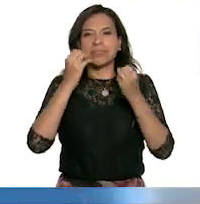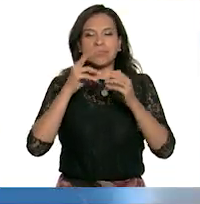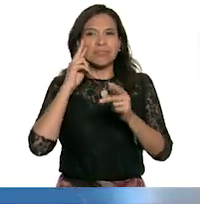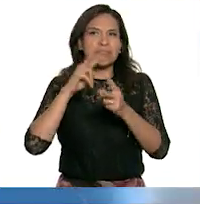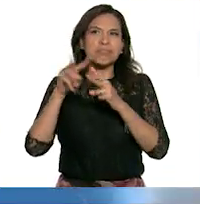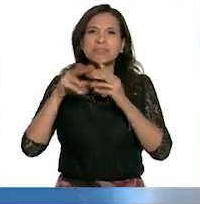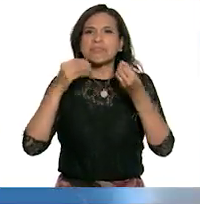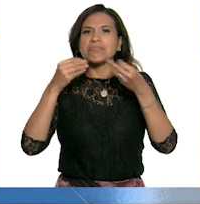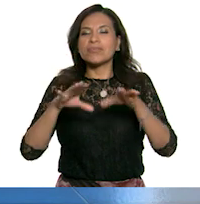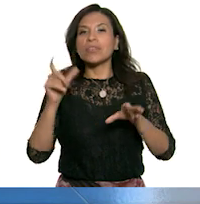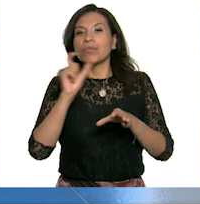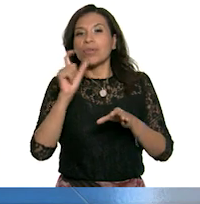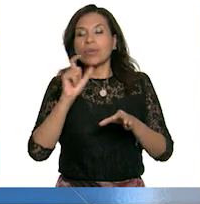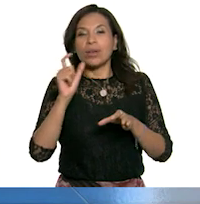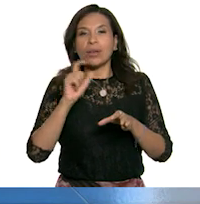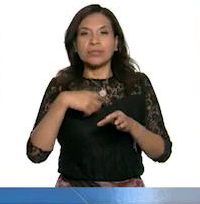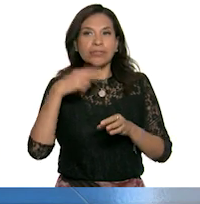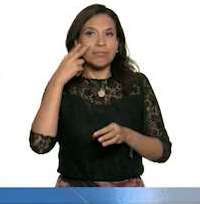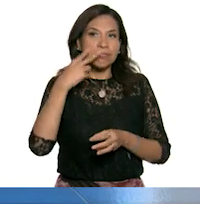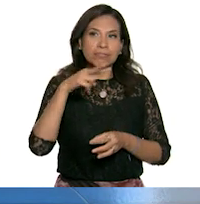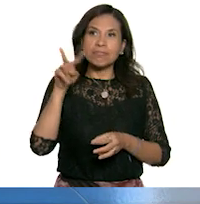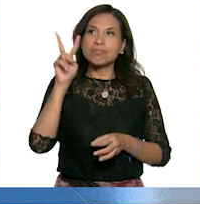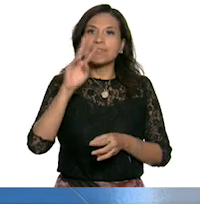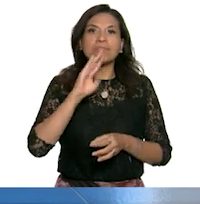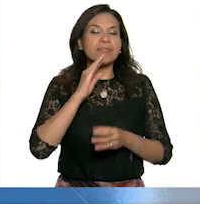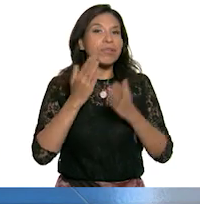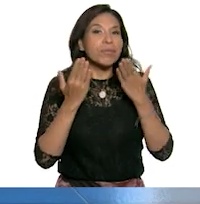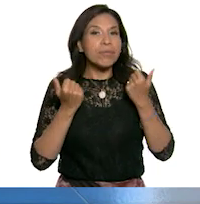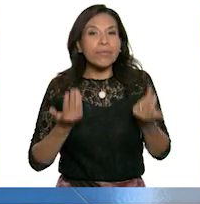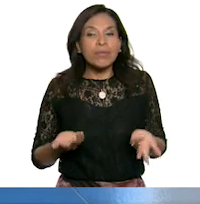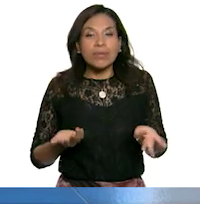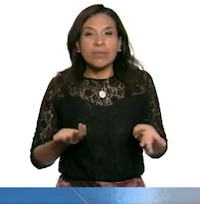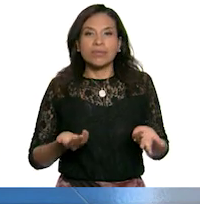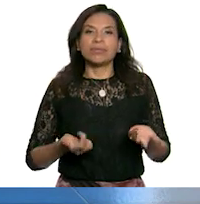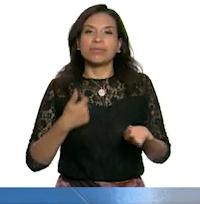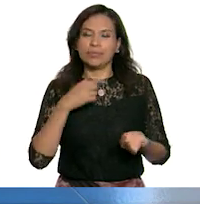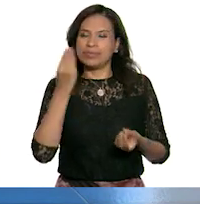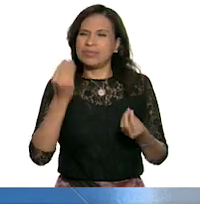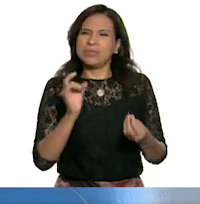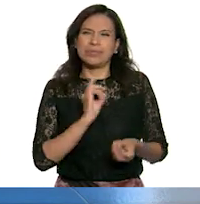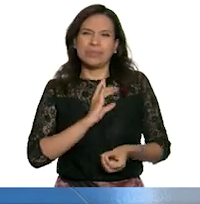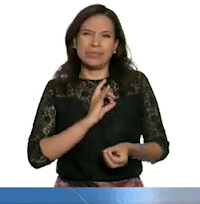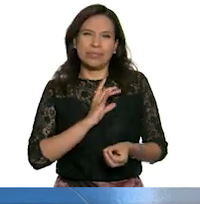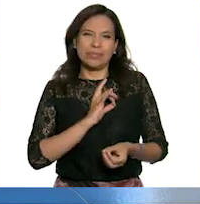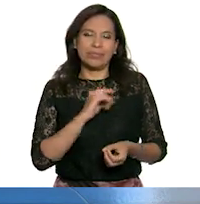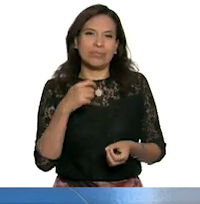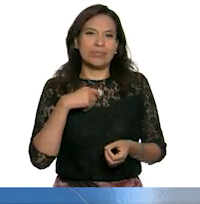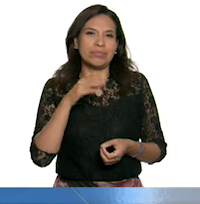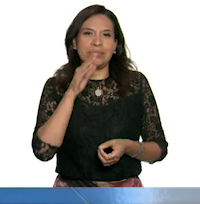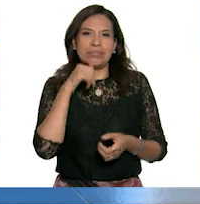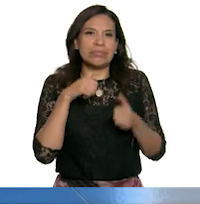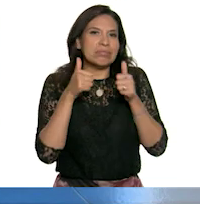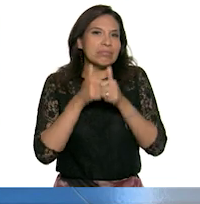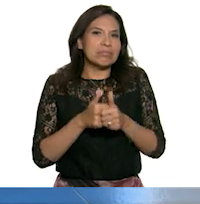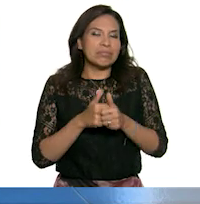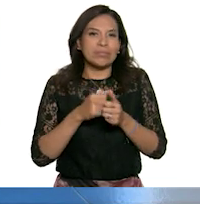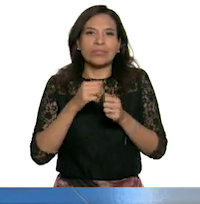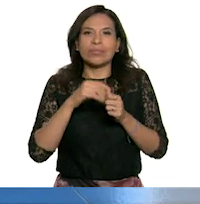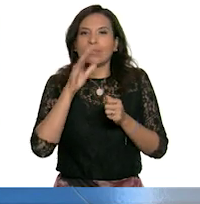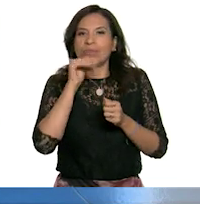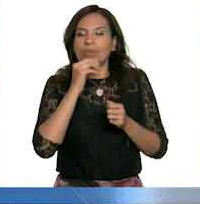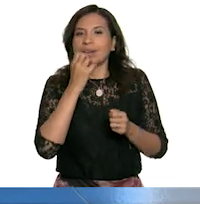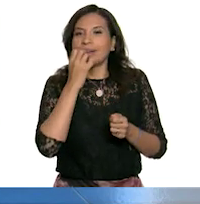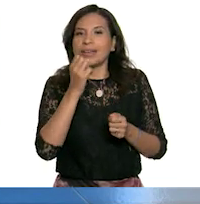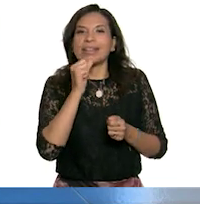de vista. Cuando levanté la mirada, ella ya no estaba. Tuve tanto miedo que me quedé congelada y mi boca no